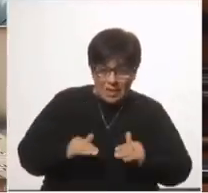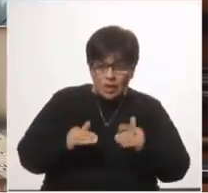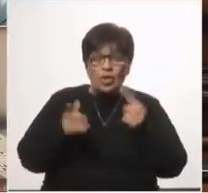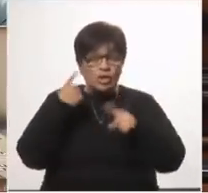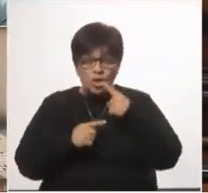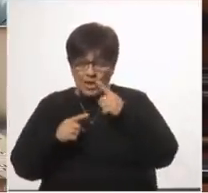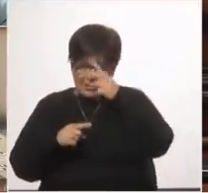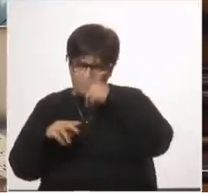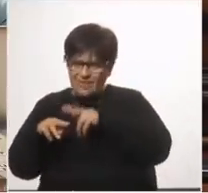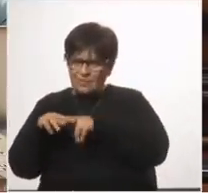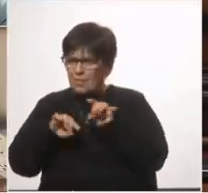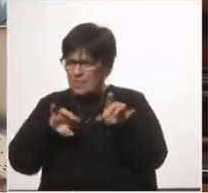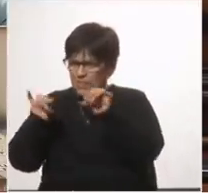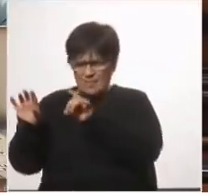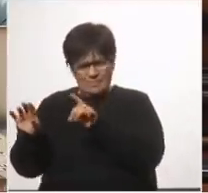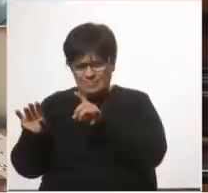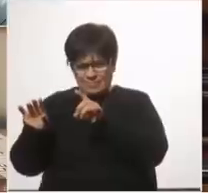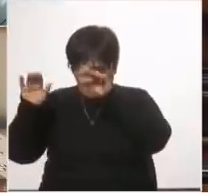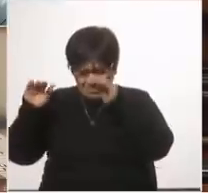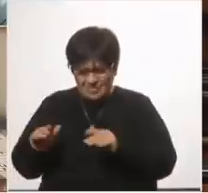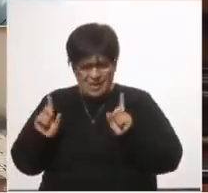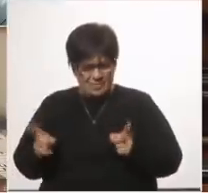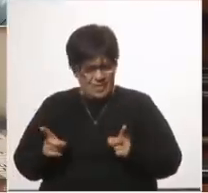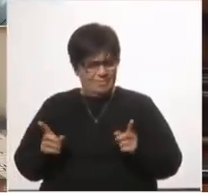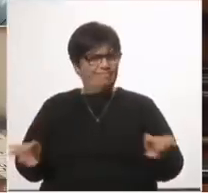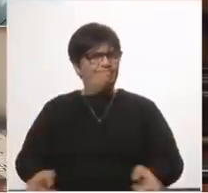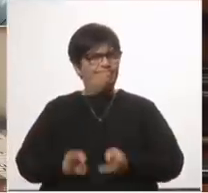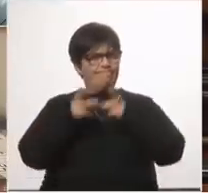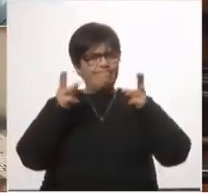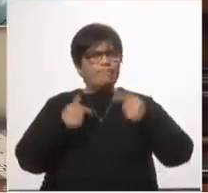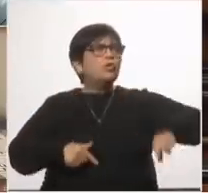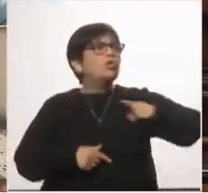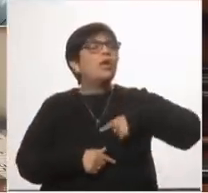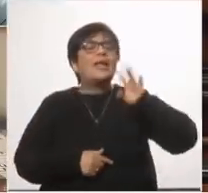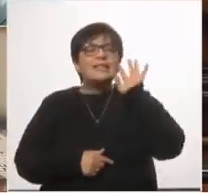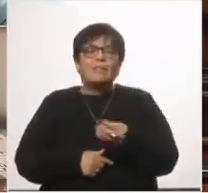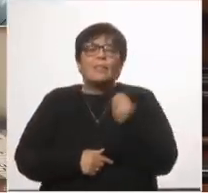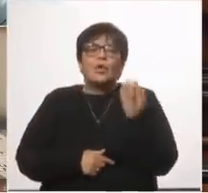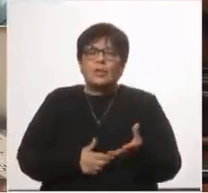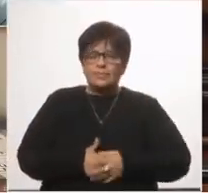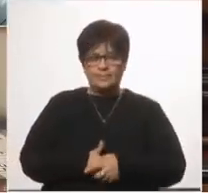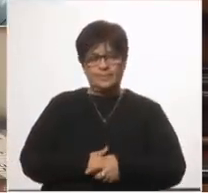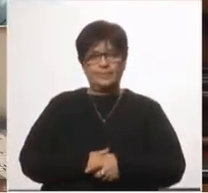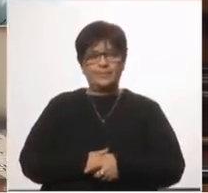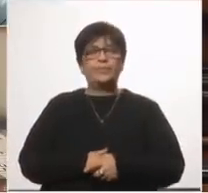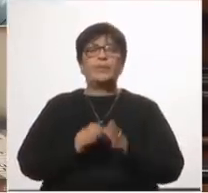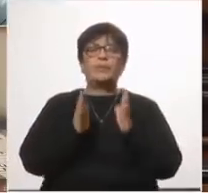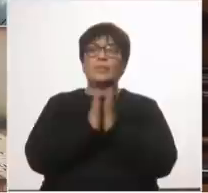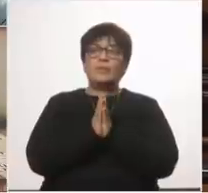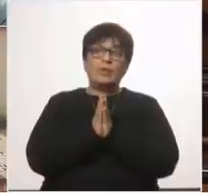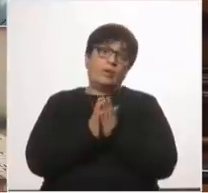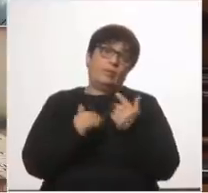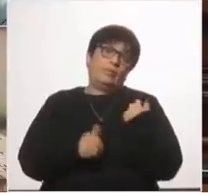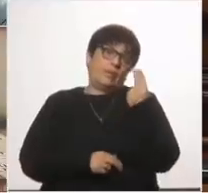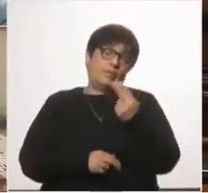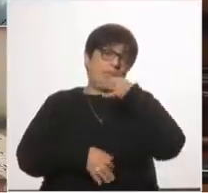bajan los contagios es una cosa bastante rara digamos queremos saber por qué baja pido que se me amparen el